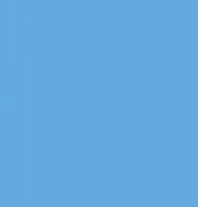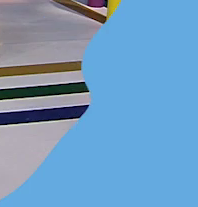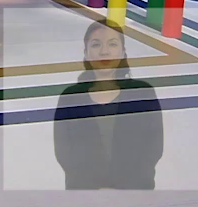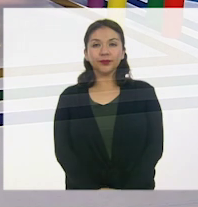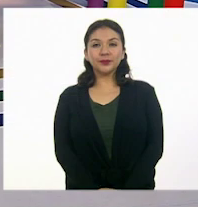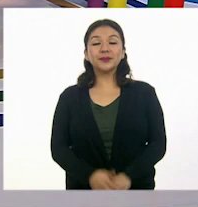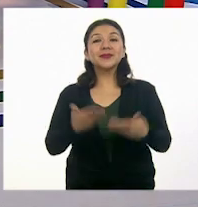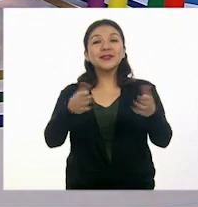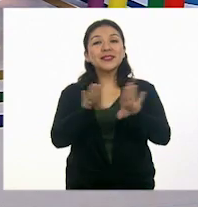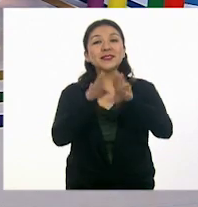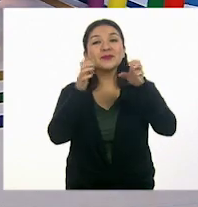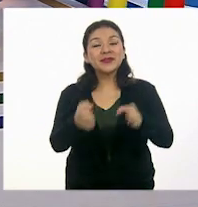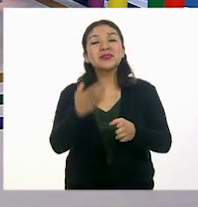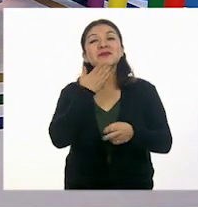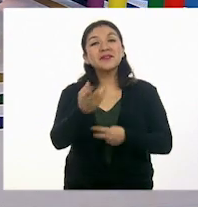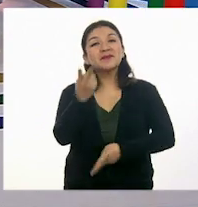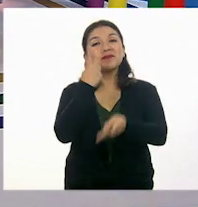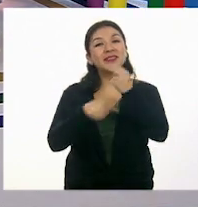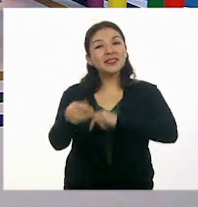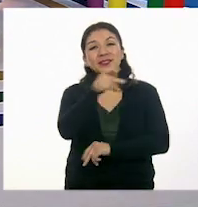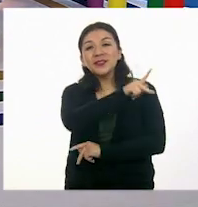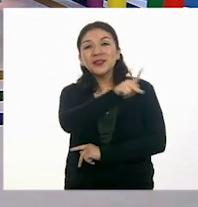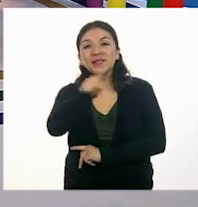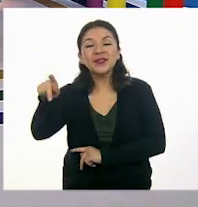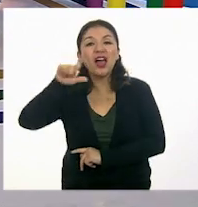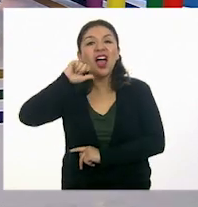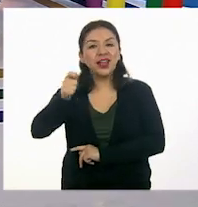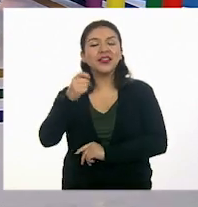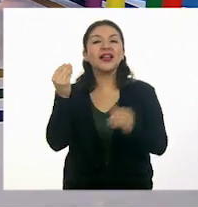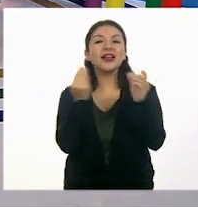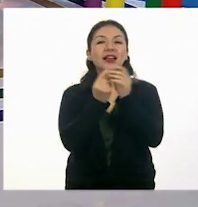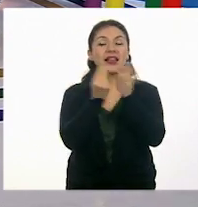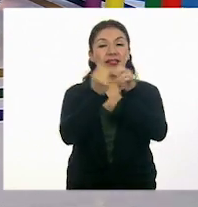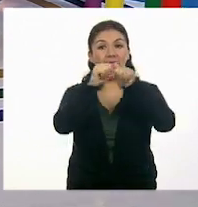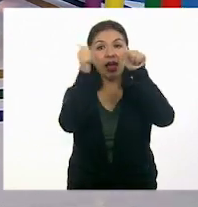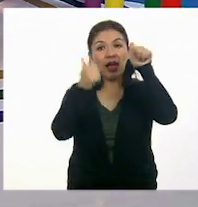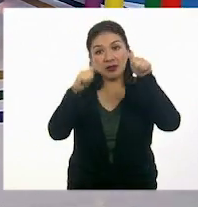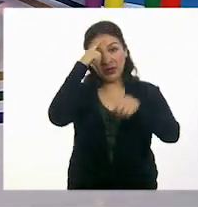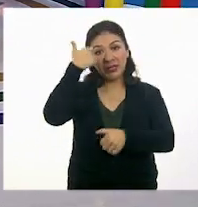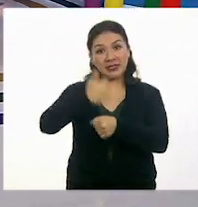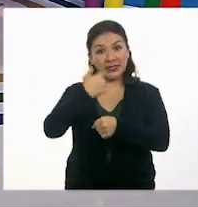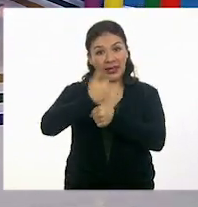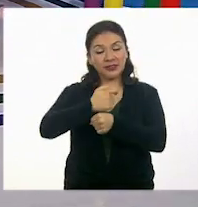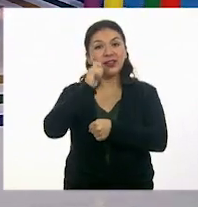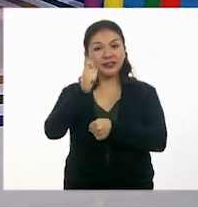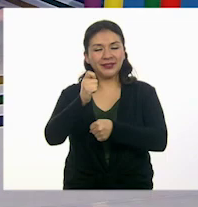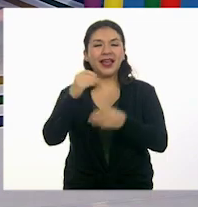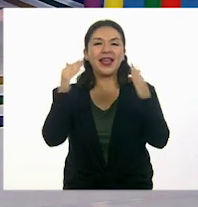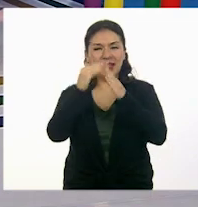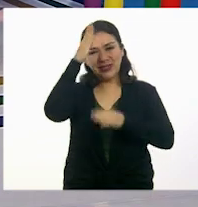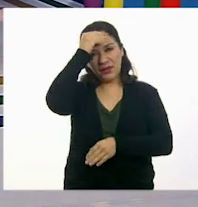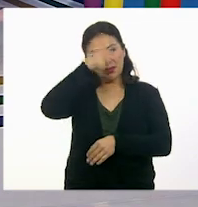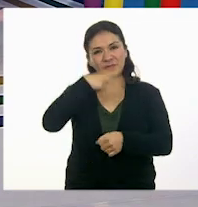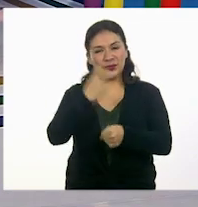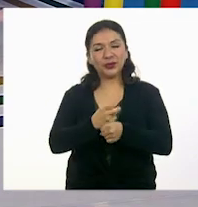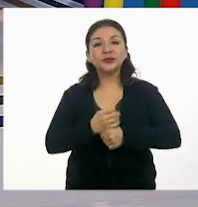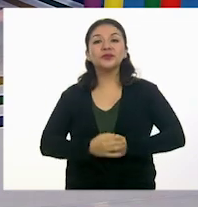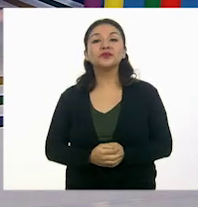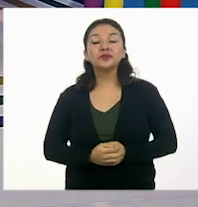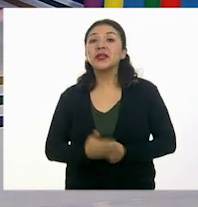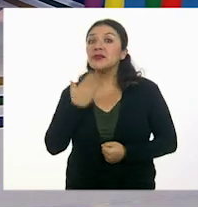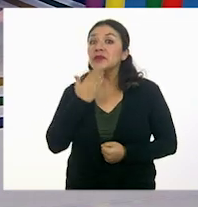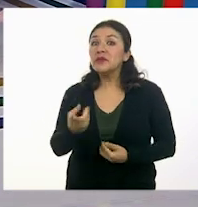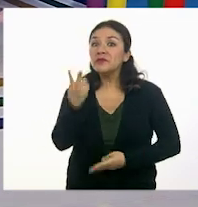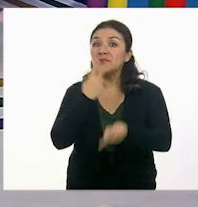¿Cómo están? Bienvenidas y bienvenidos a su sesión de artes para sexto grado en Aprenden Casa 2. Y